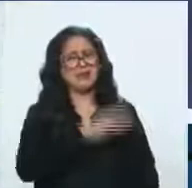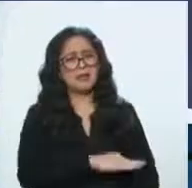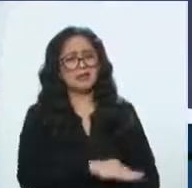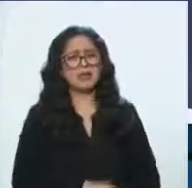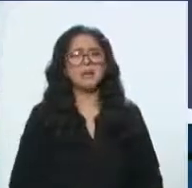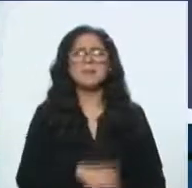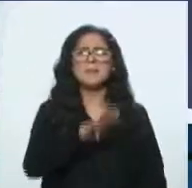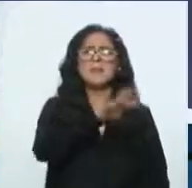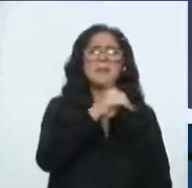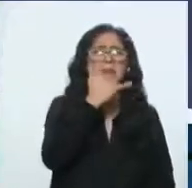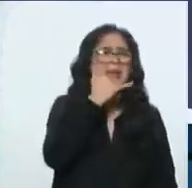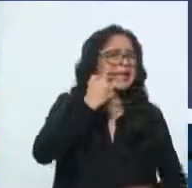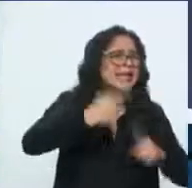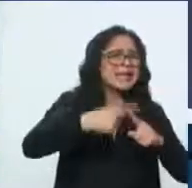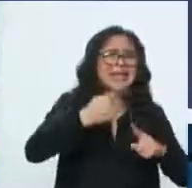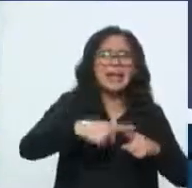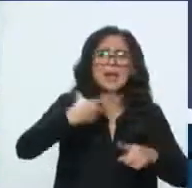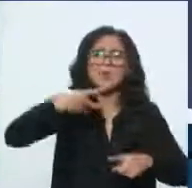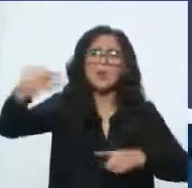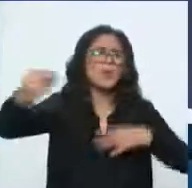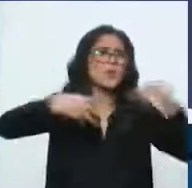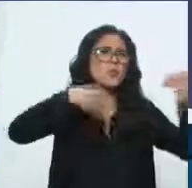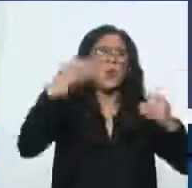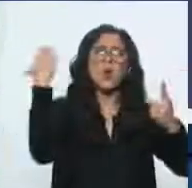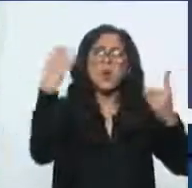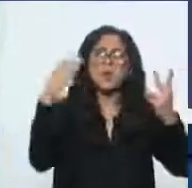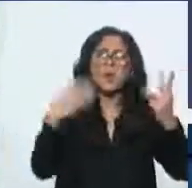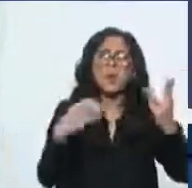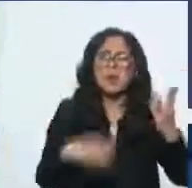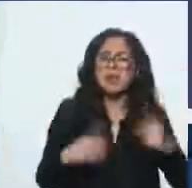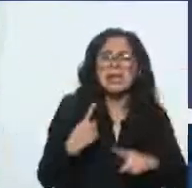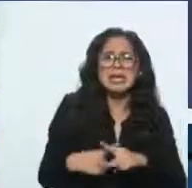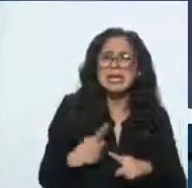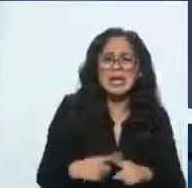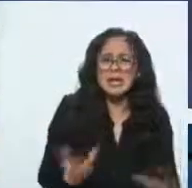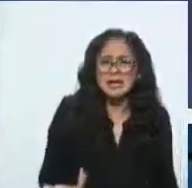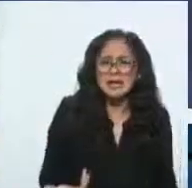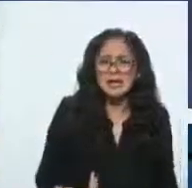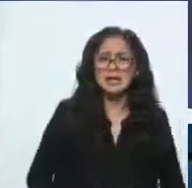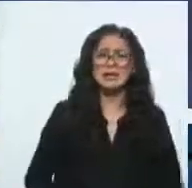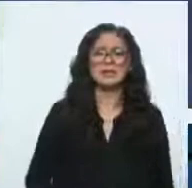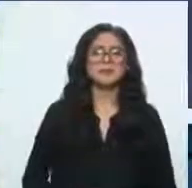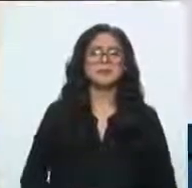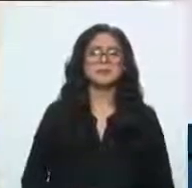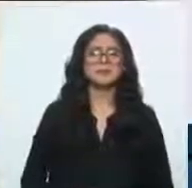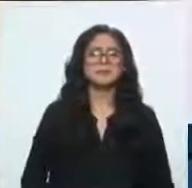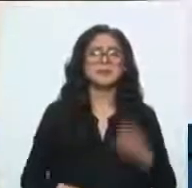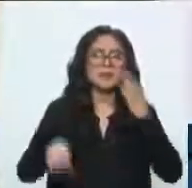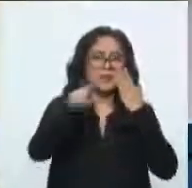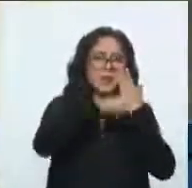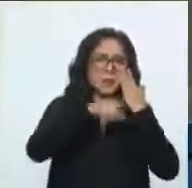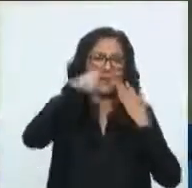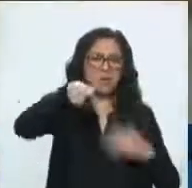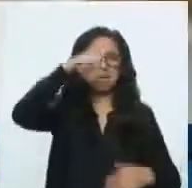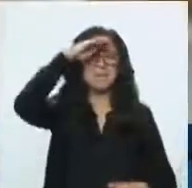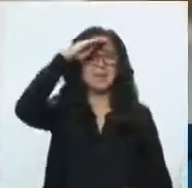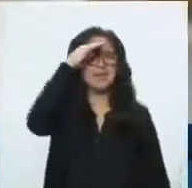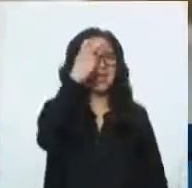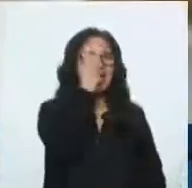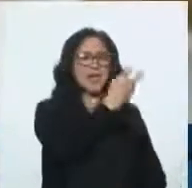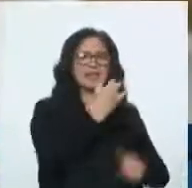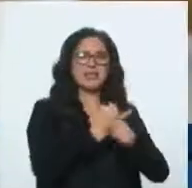Es que creo que lo que hay en común en estas operaciones es que, aunque parezca inverosímil o muy volado,